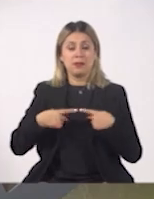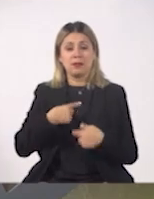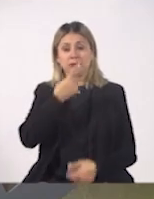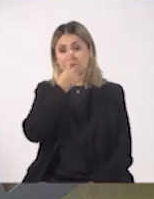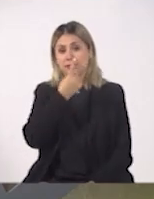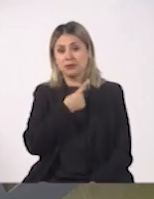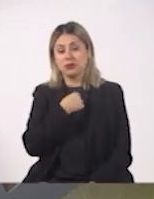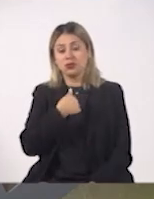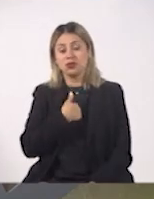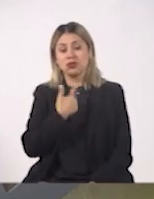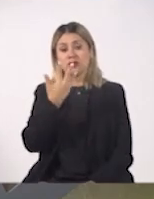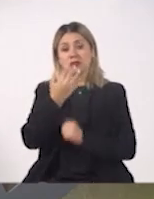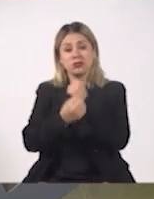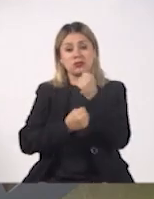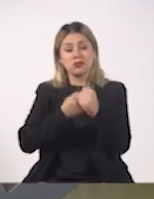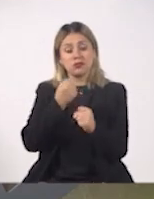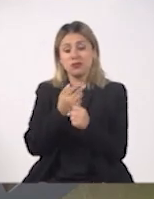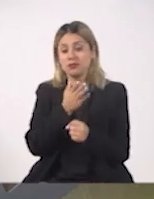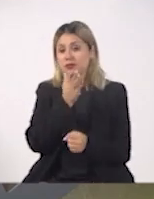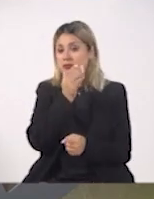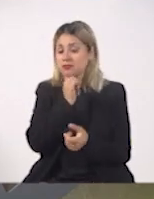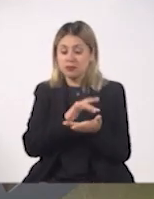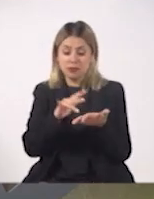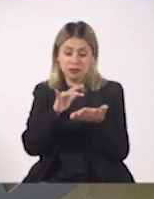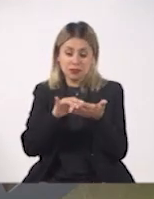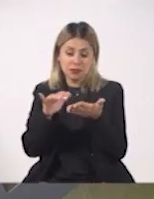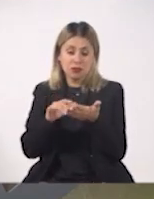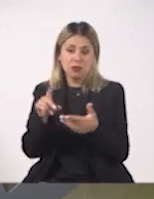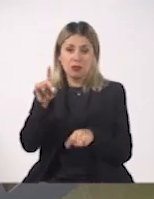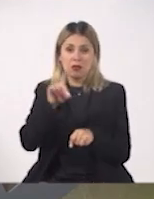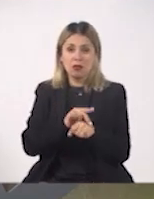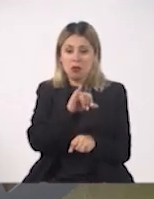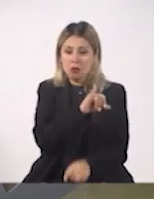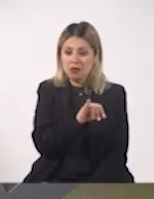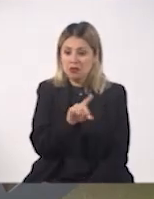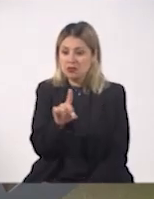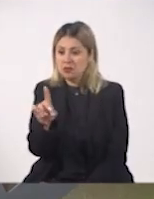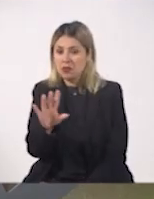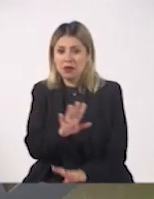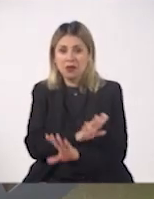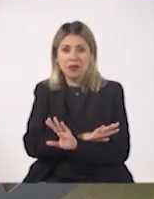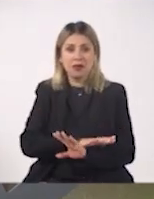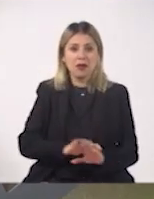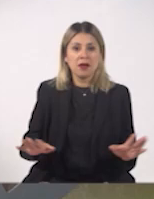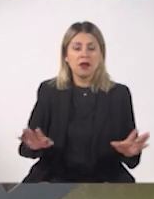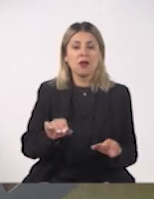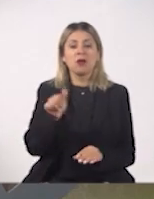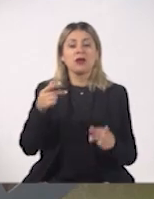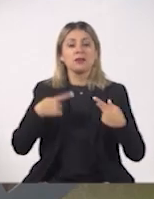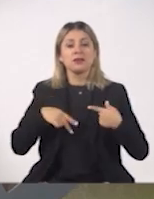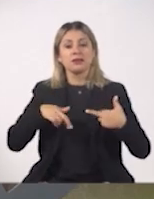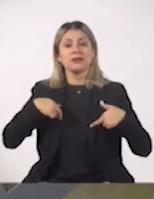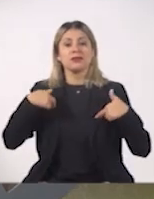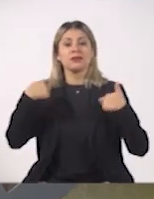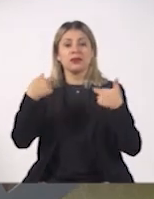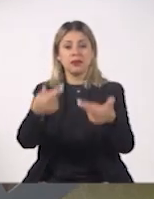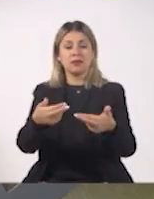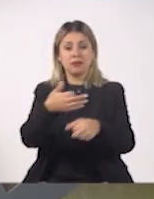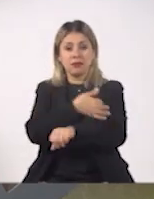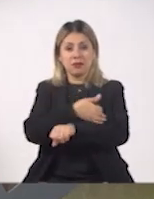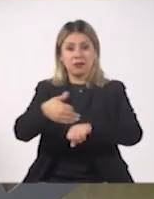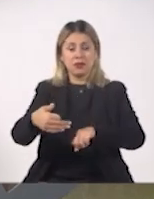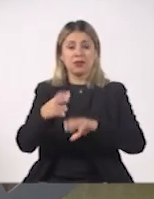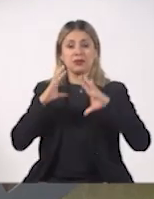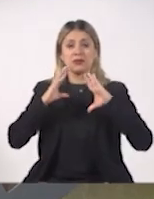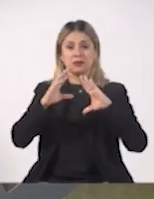tenía cinco años sin leer un libro. Lo empecé un jueves y lo terminé el domingo. Gente que se lo ha regalado a su familia, porque verdaderamente